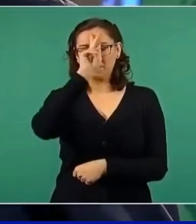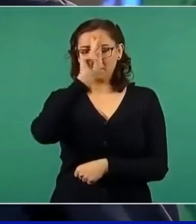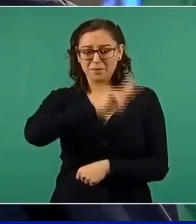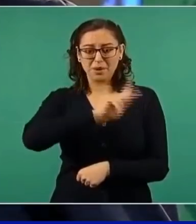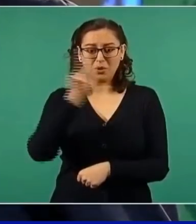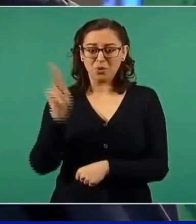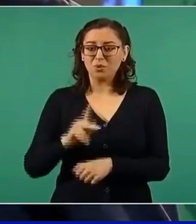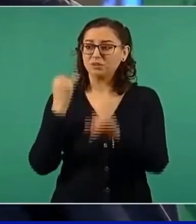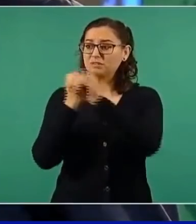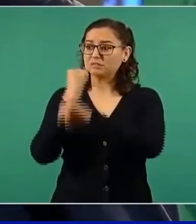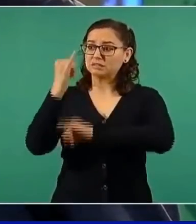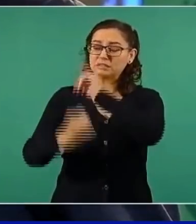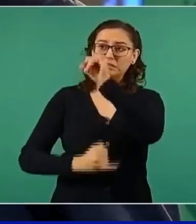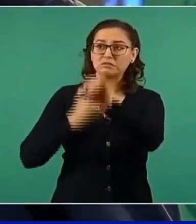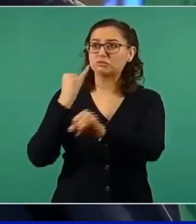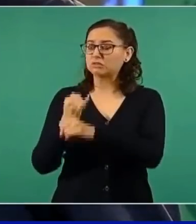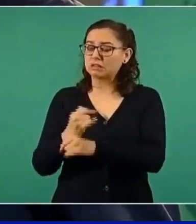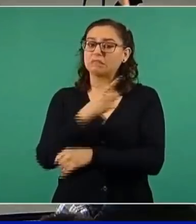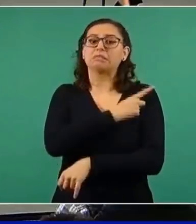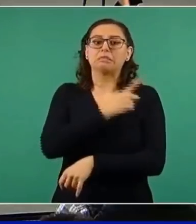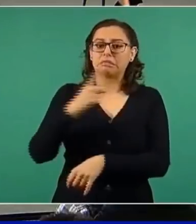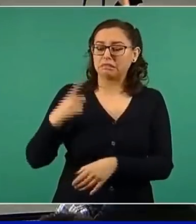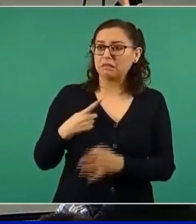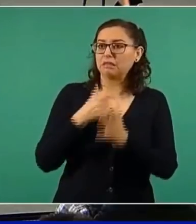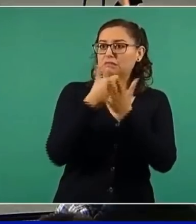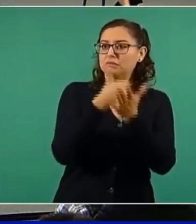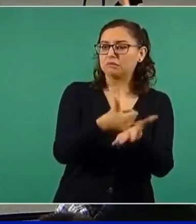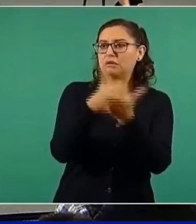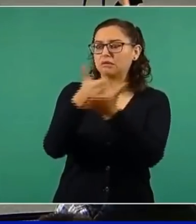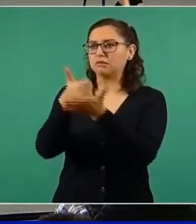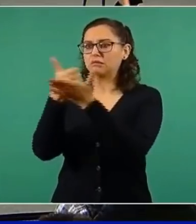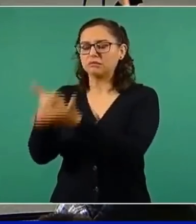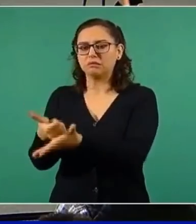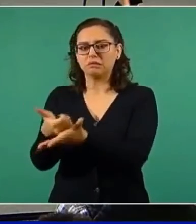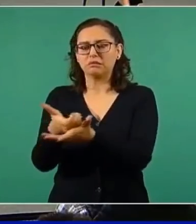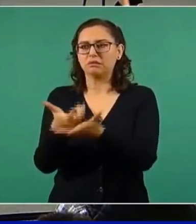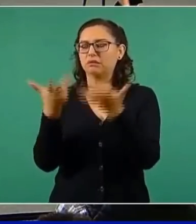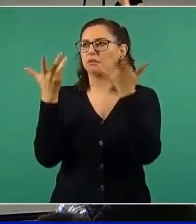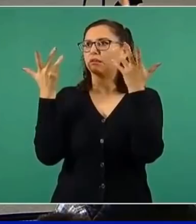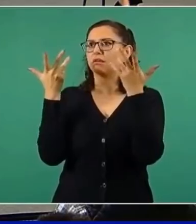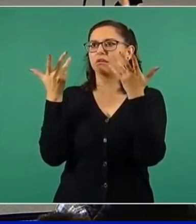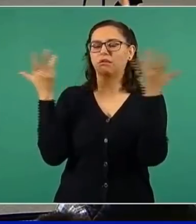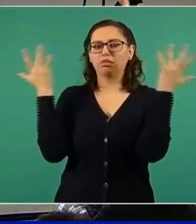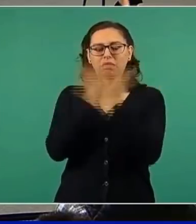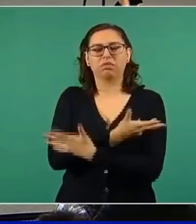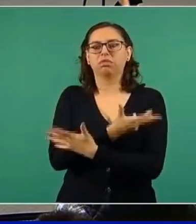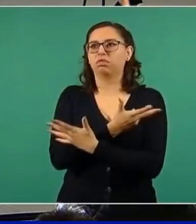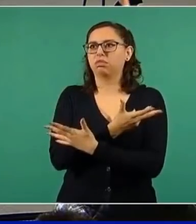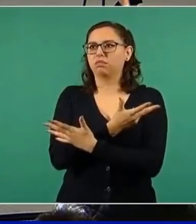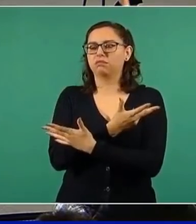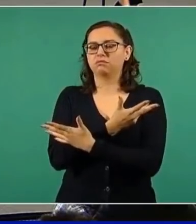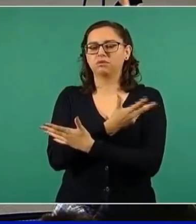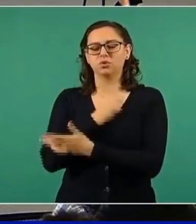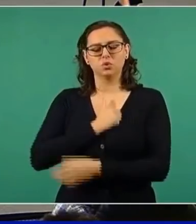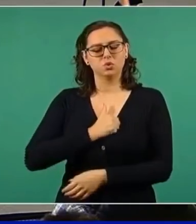internacional y esto que sucedió pues es muy lamentable.